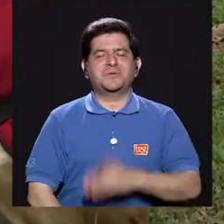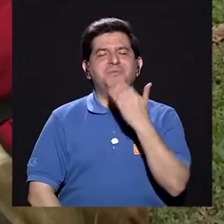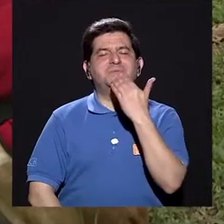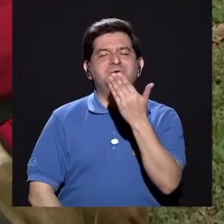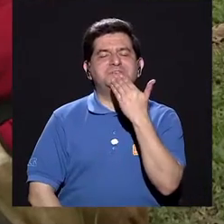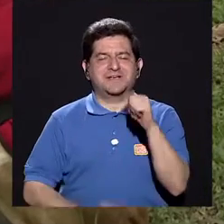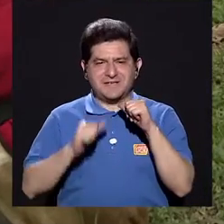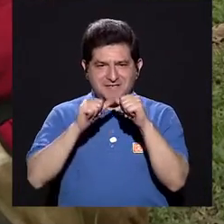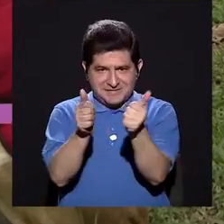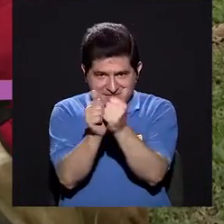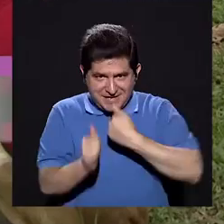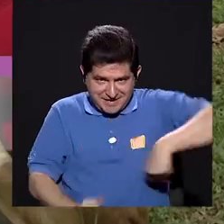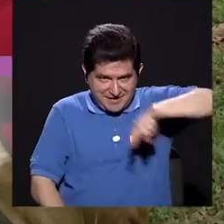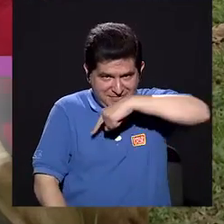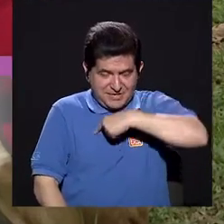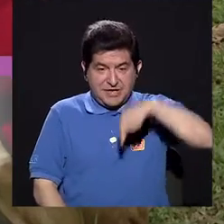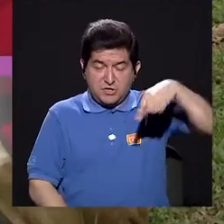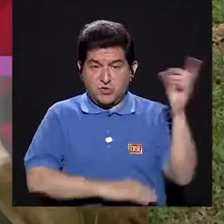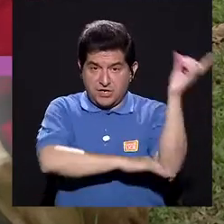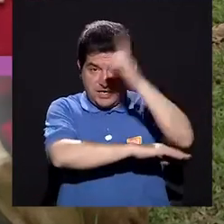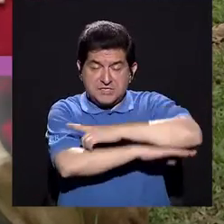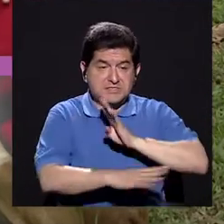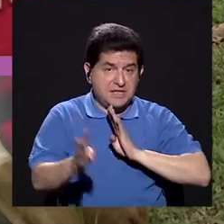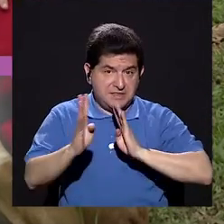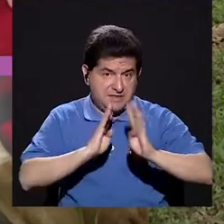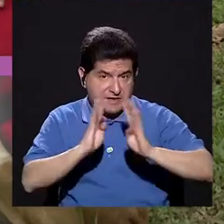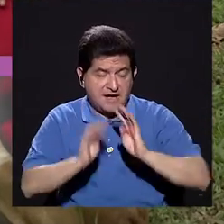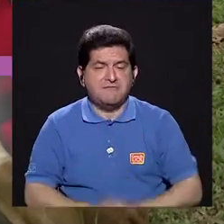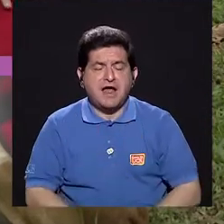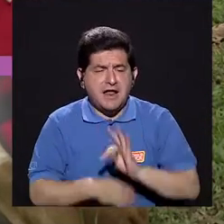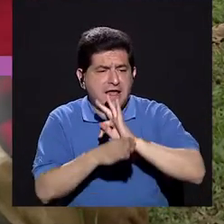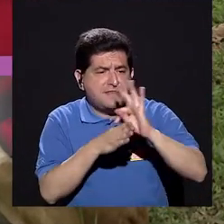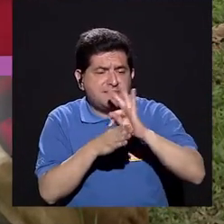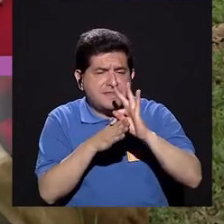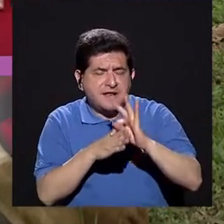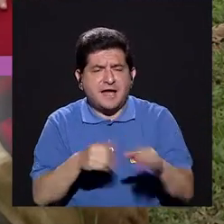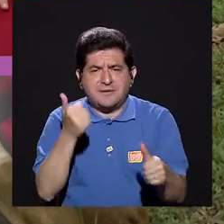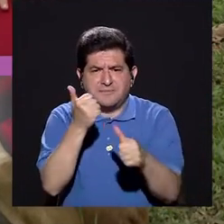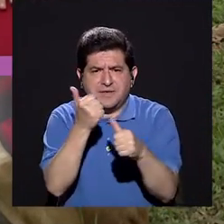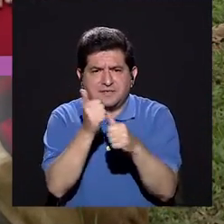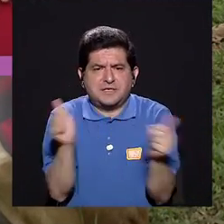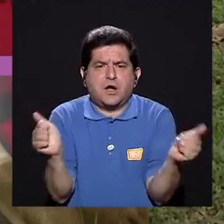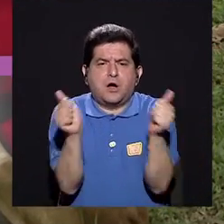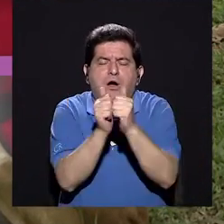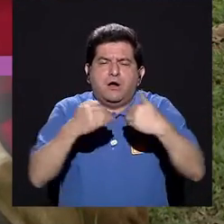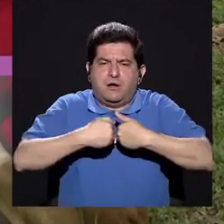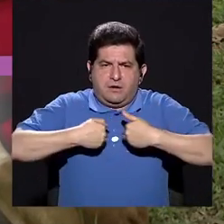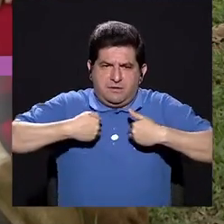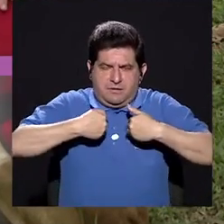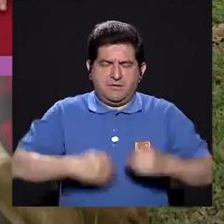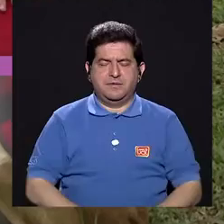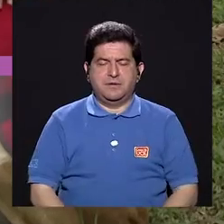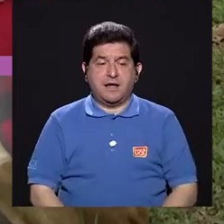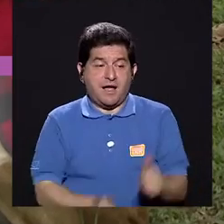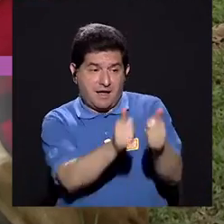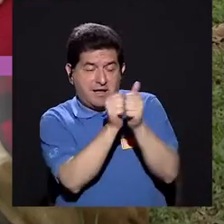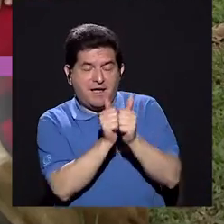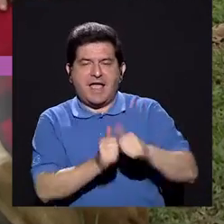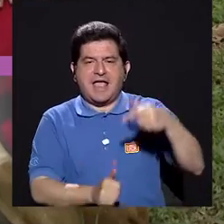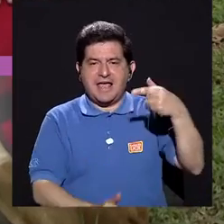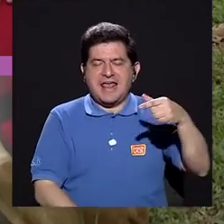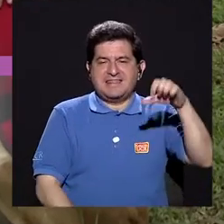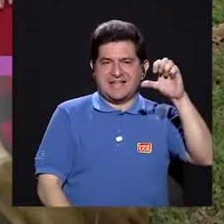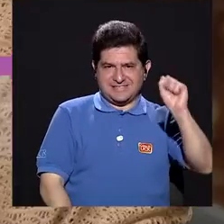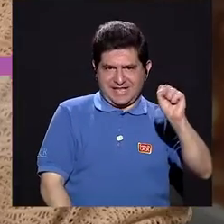Gracias por continuar con nosotros el día de hoy conversando acerca de la terapia asistida con mascotas. Nos acompaña para eso la